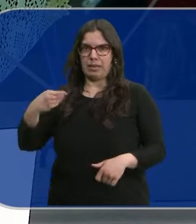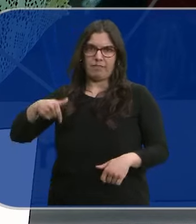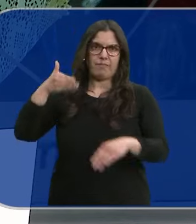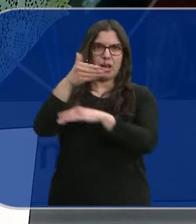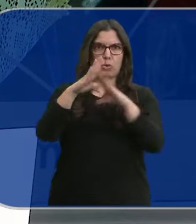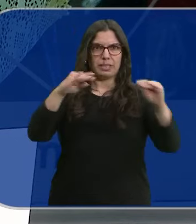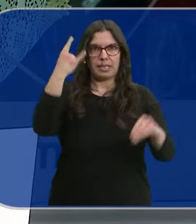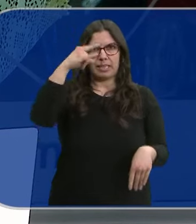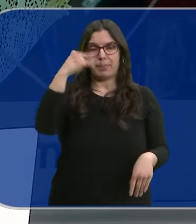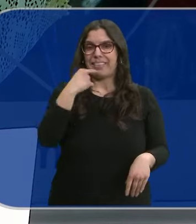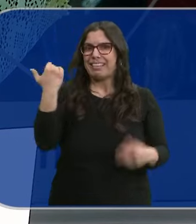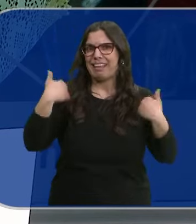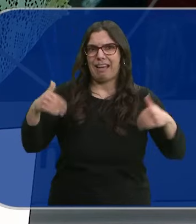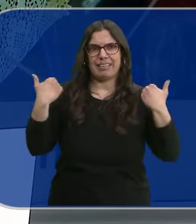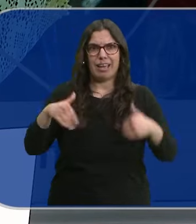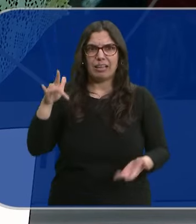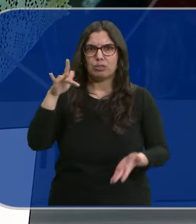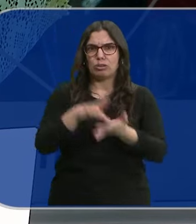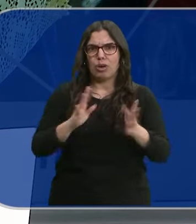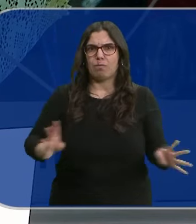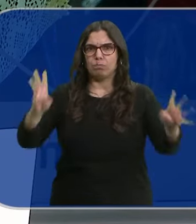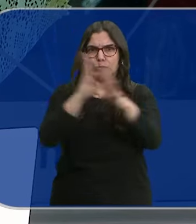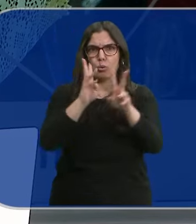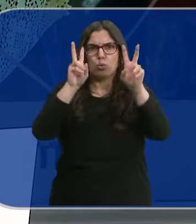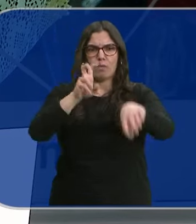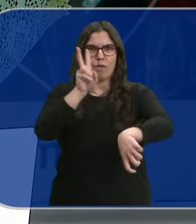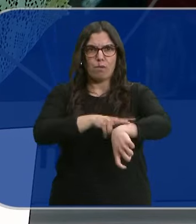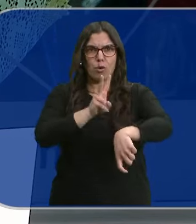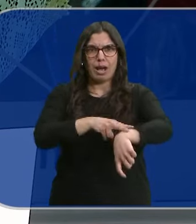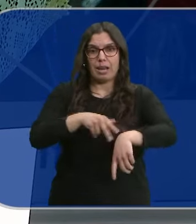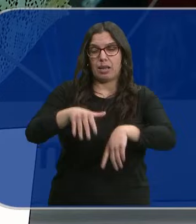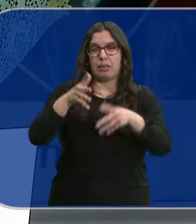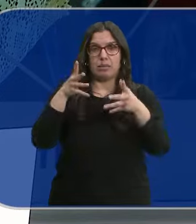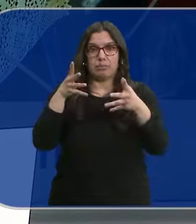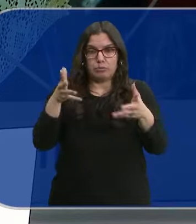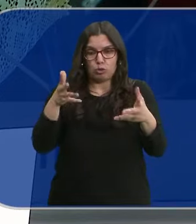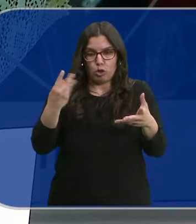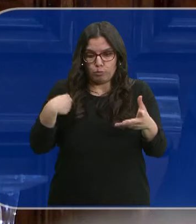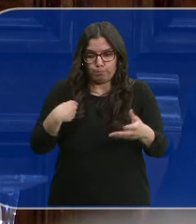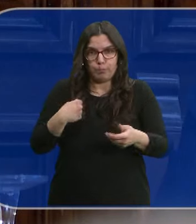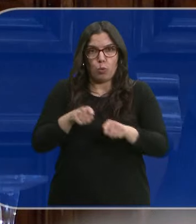Guilarte. Dice que es hora del nombramiento de los nuevos vocales y que el Consejo se encuentra sin armas.